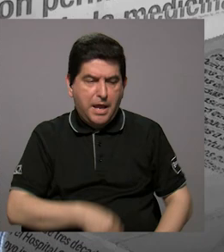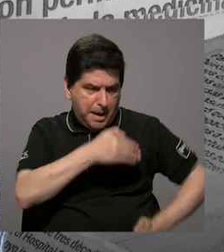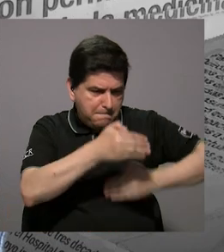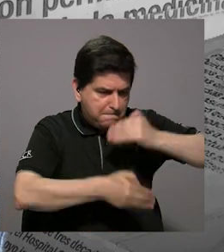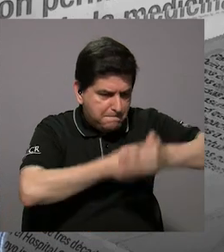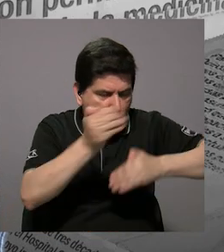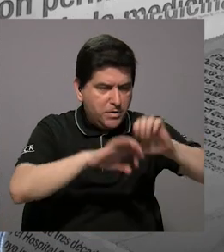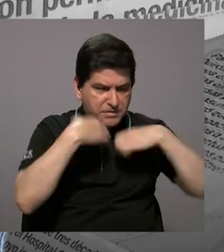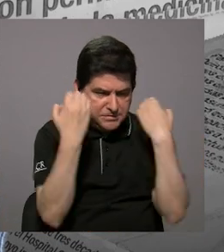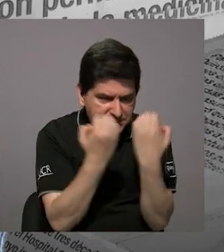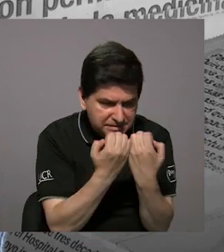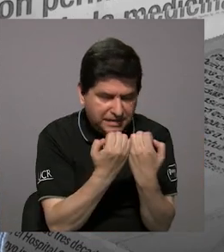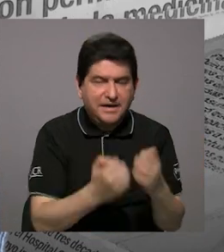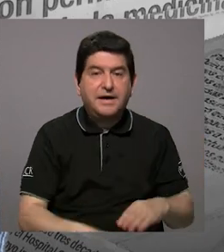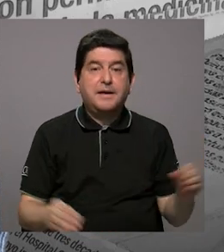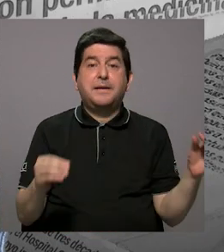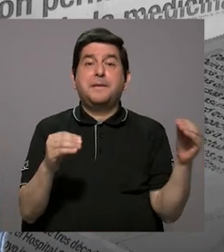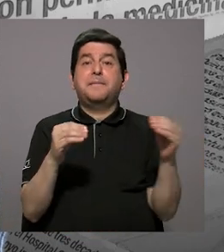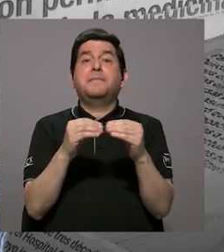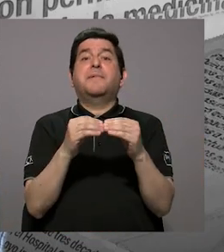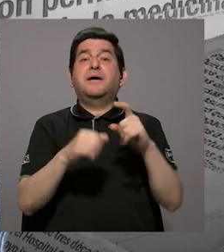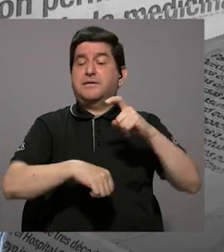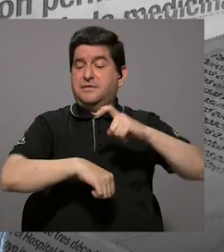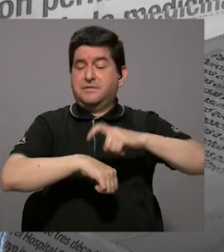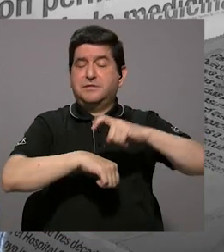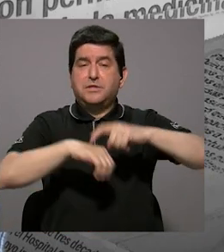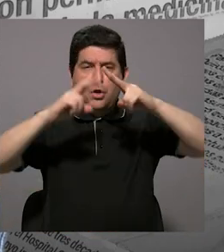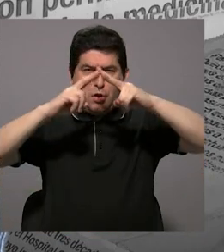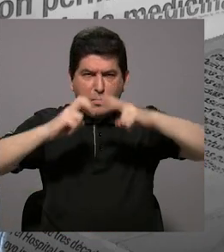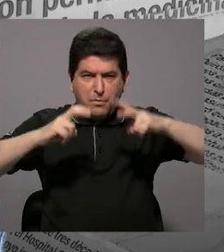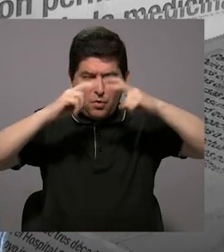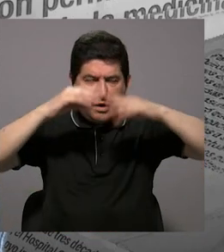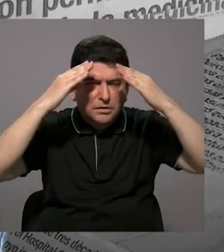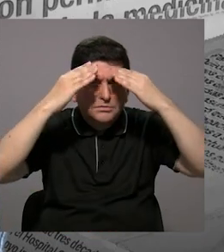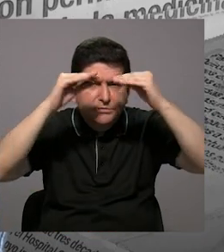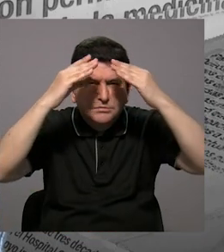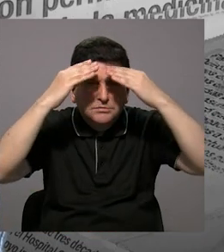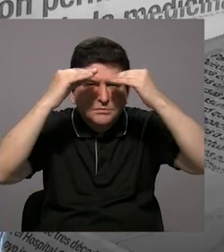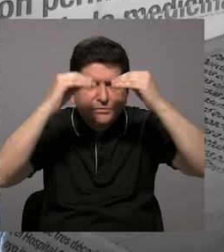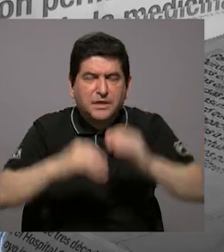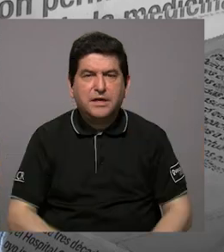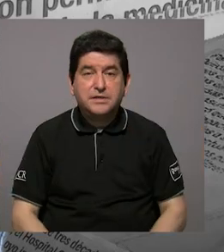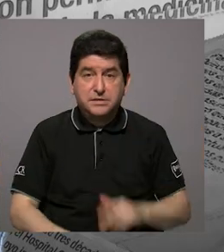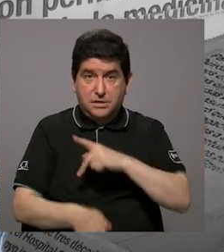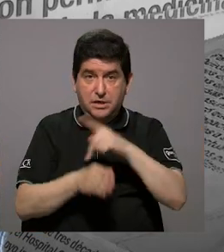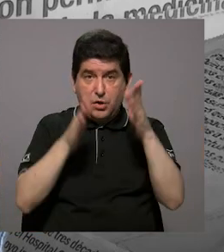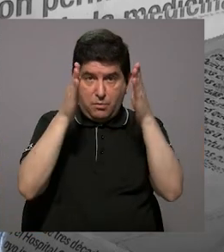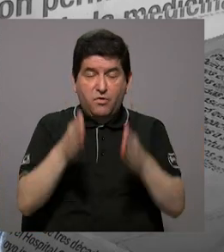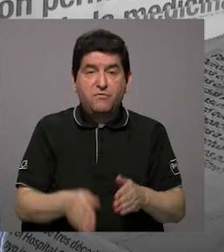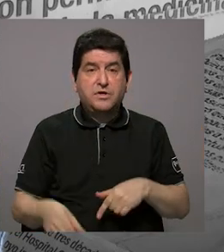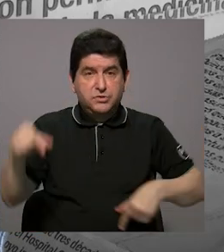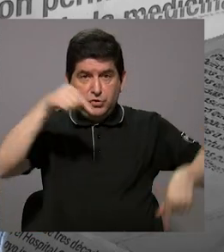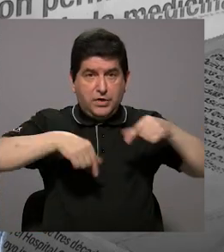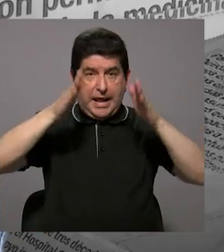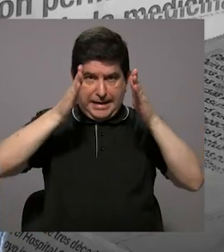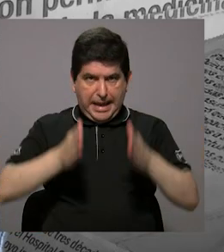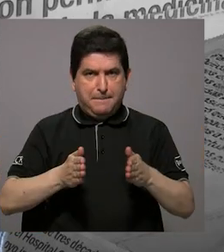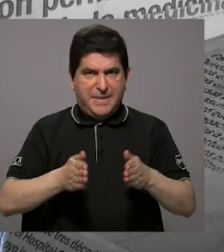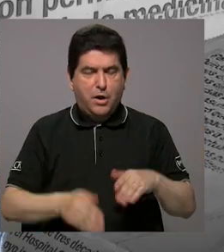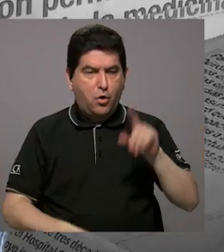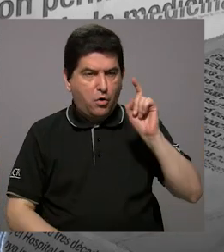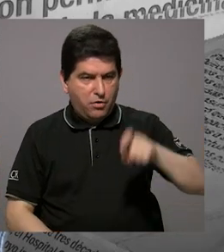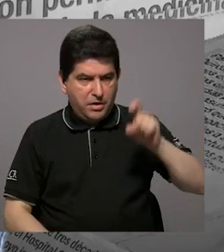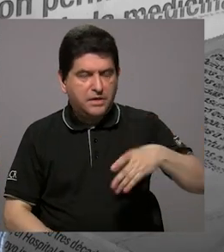corrida en el equipo más el tiempo de análisis de datos del profesional en química que